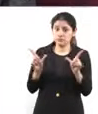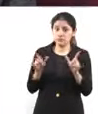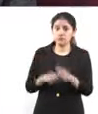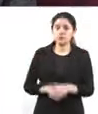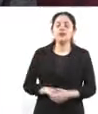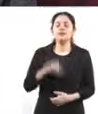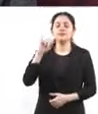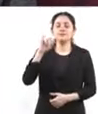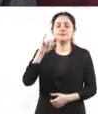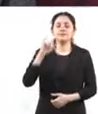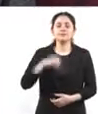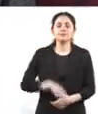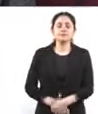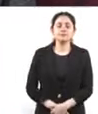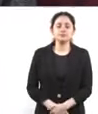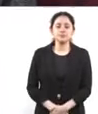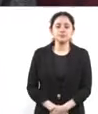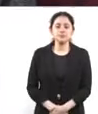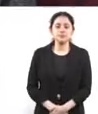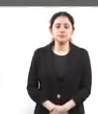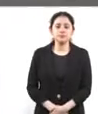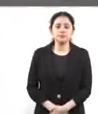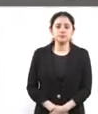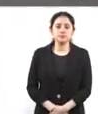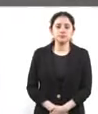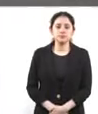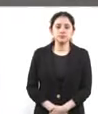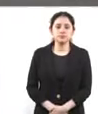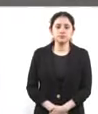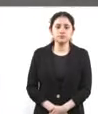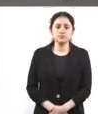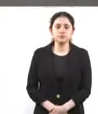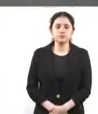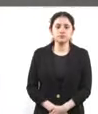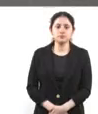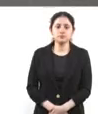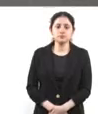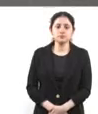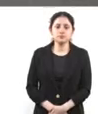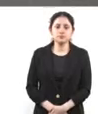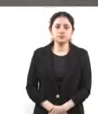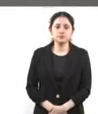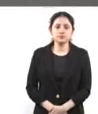Ah, sí. muy chiquito. Qué no preciosa.